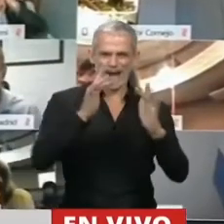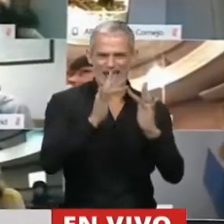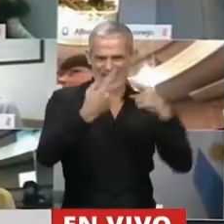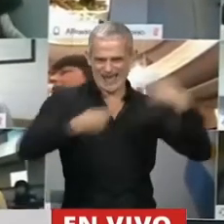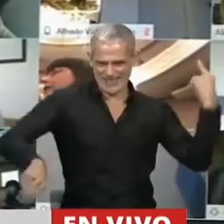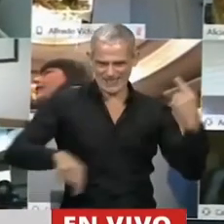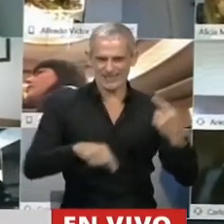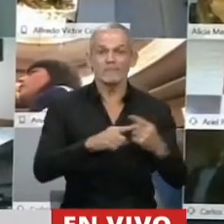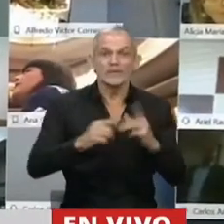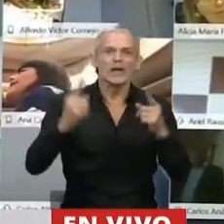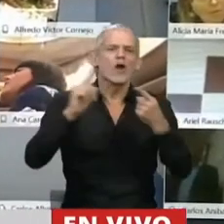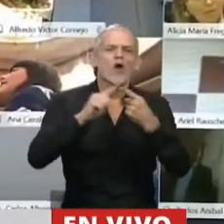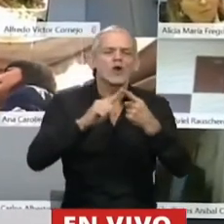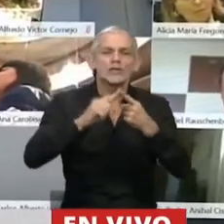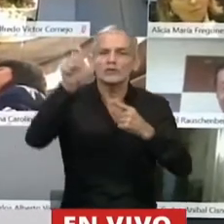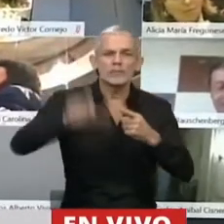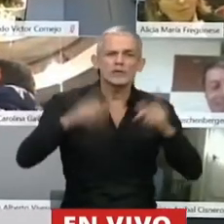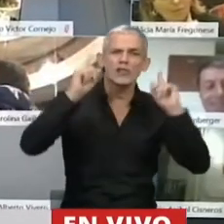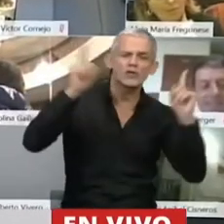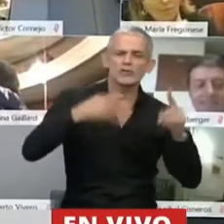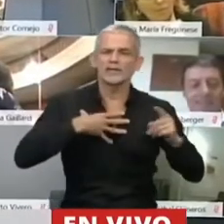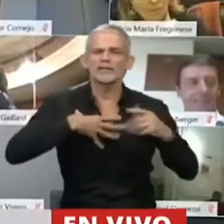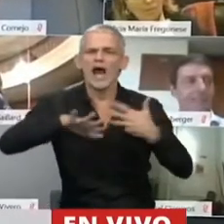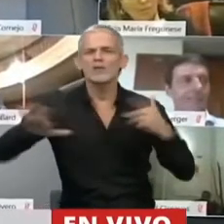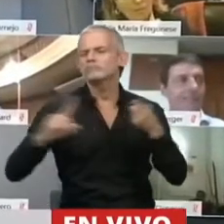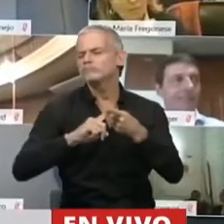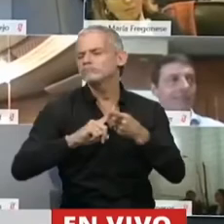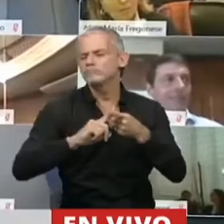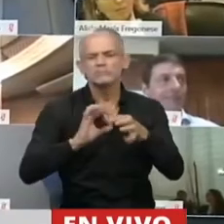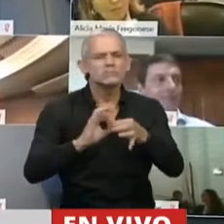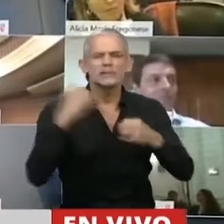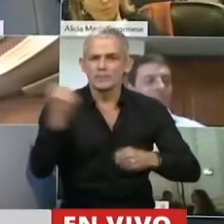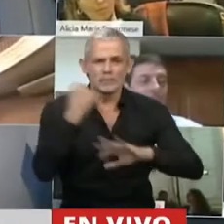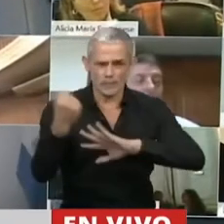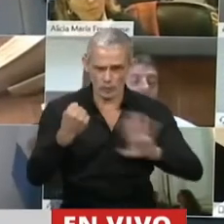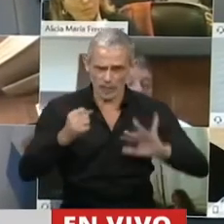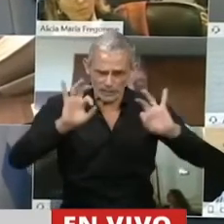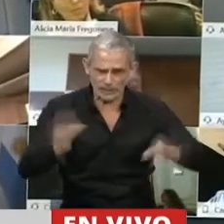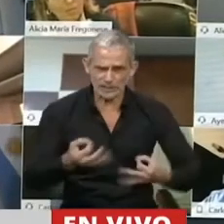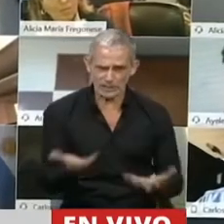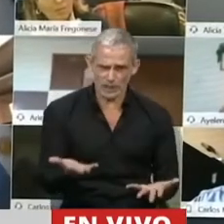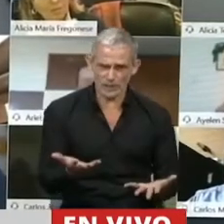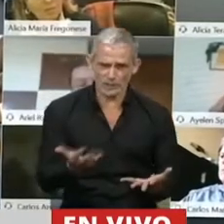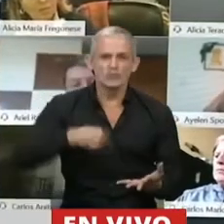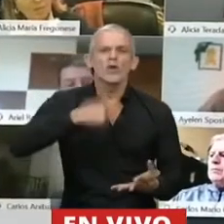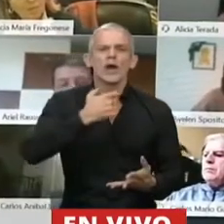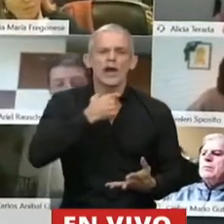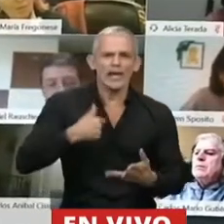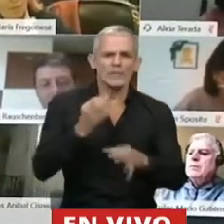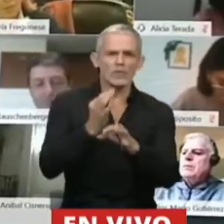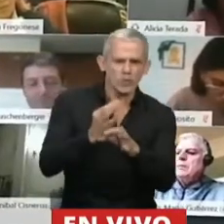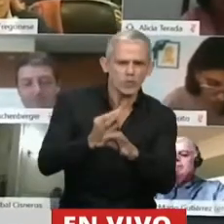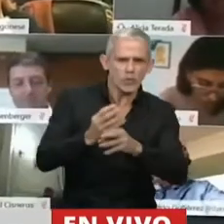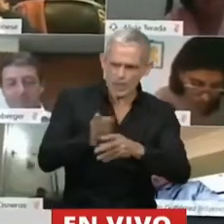contacto personal del docente con los estudiantes. Porque hacemos énfasis a esta excepcionalidad. Si queremos la escuela de